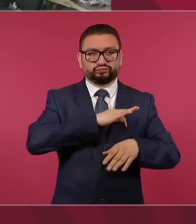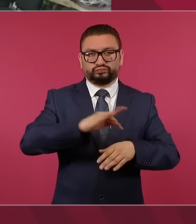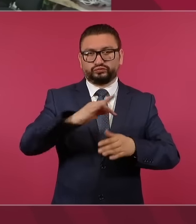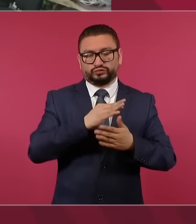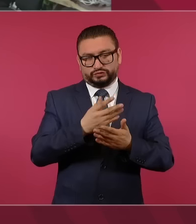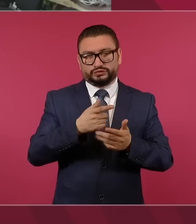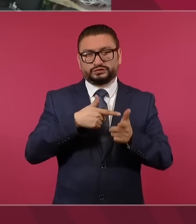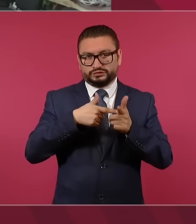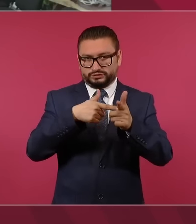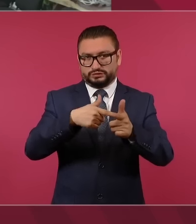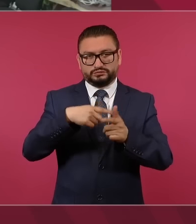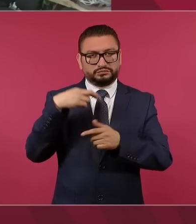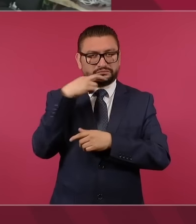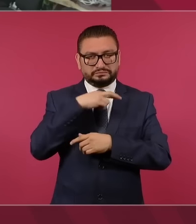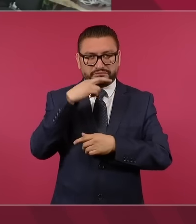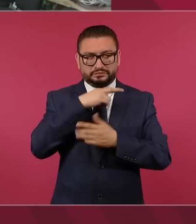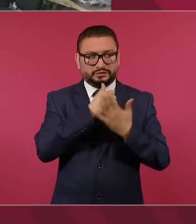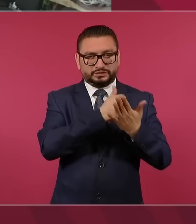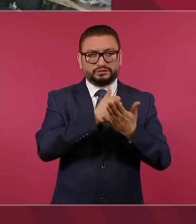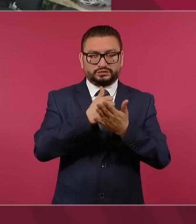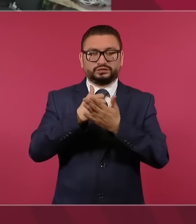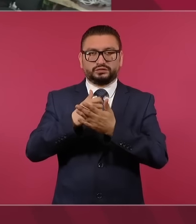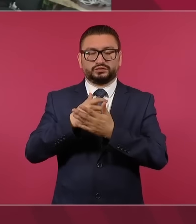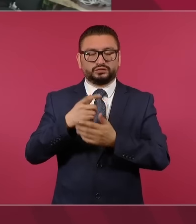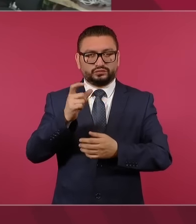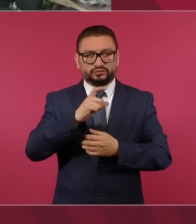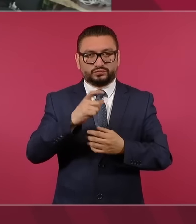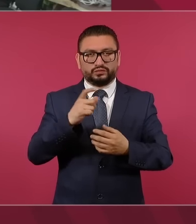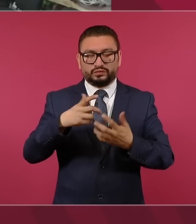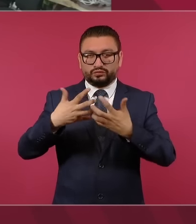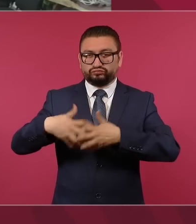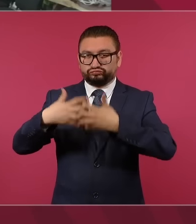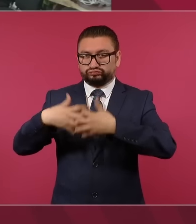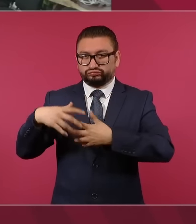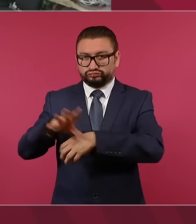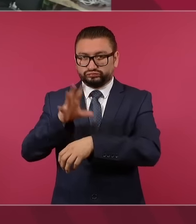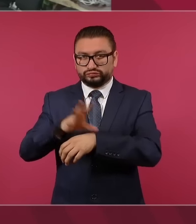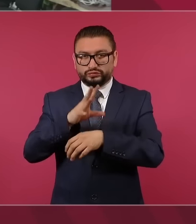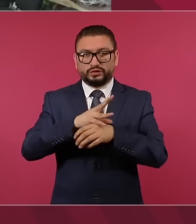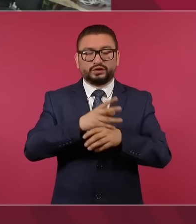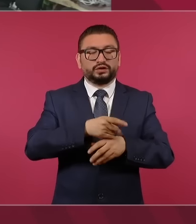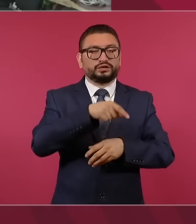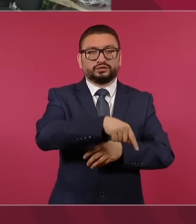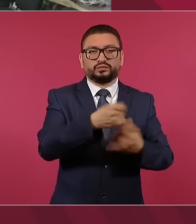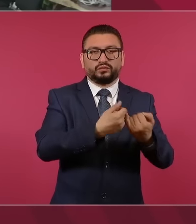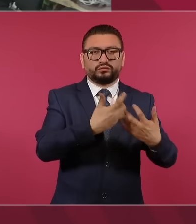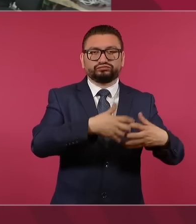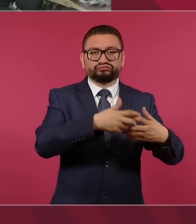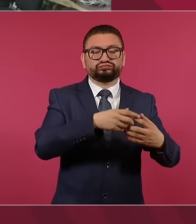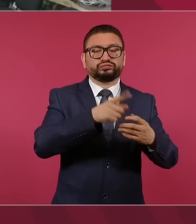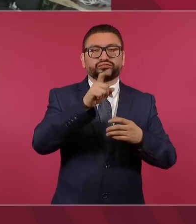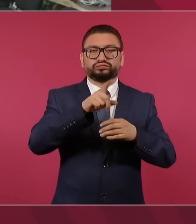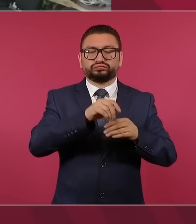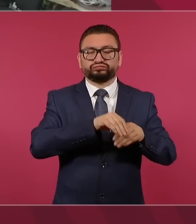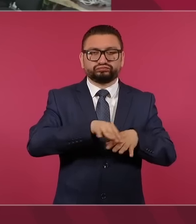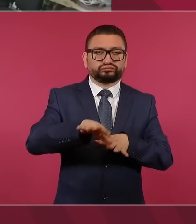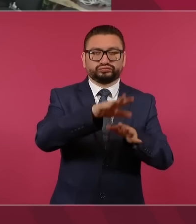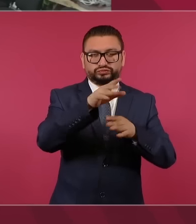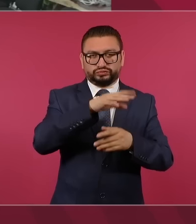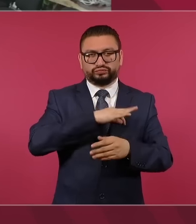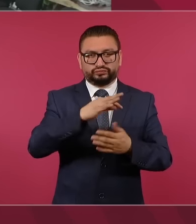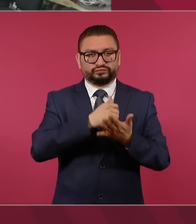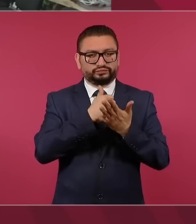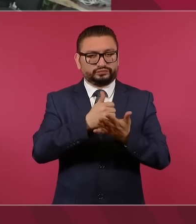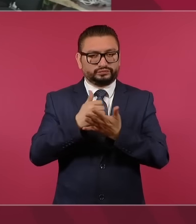potable lo más pronto posible. En cuanto prendemos las plantas, prendemos los pozos, los captadores nos